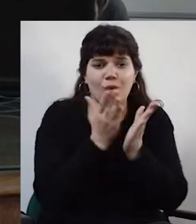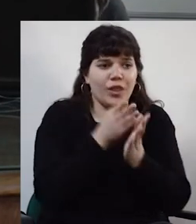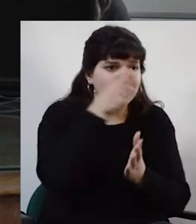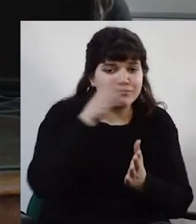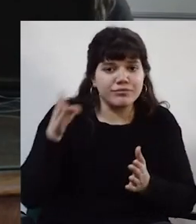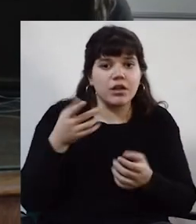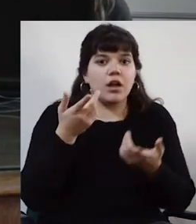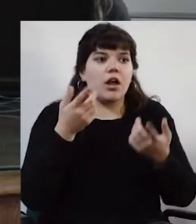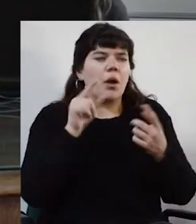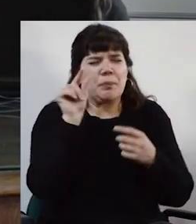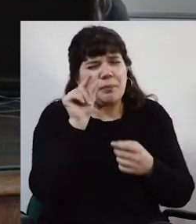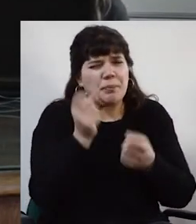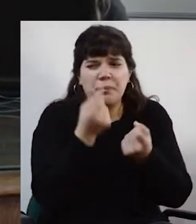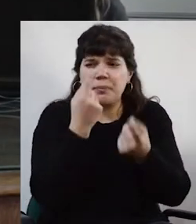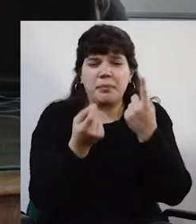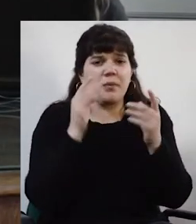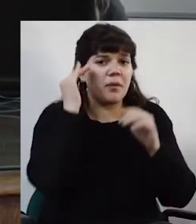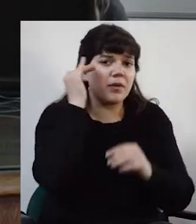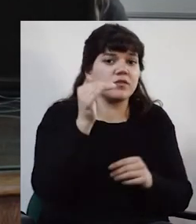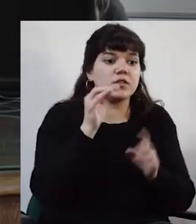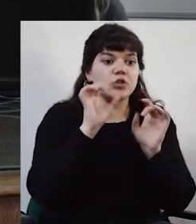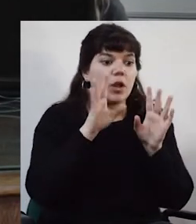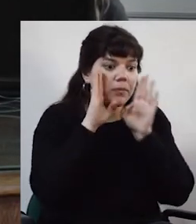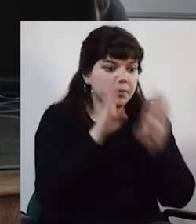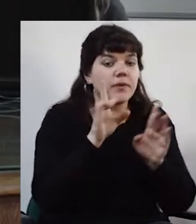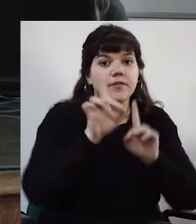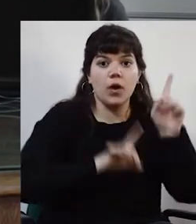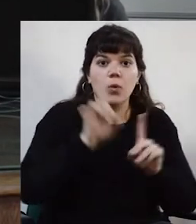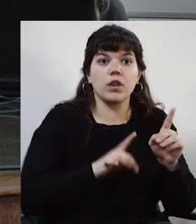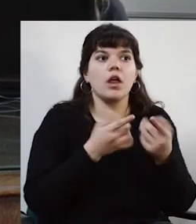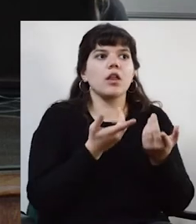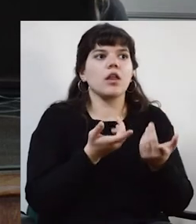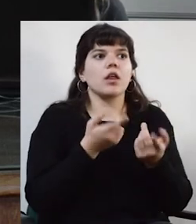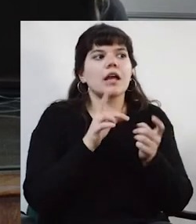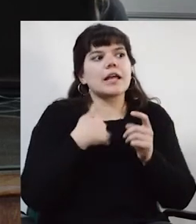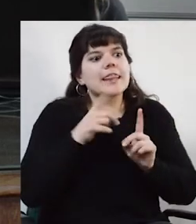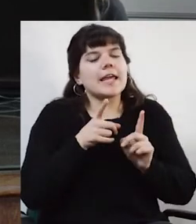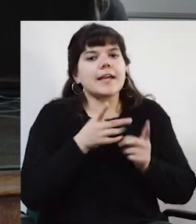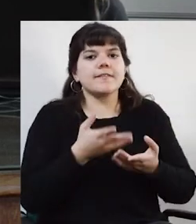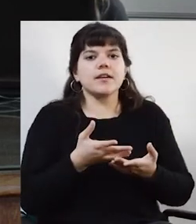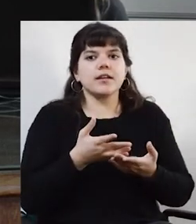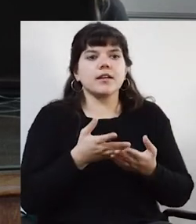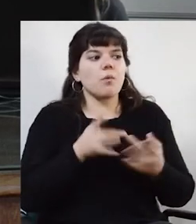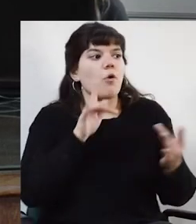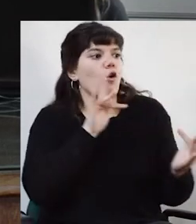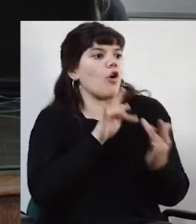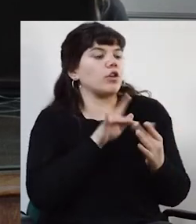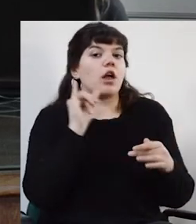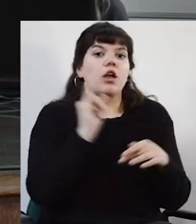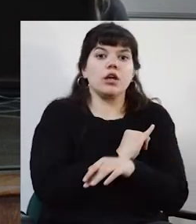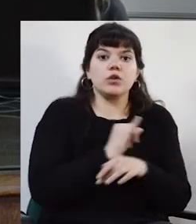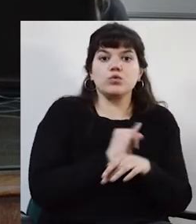muy pocos docentes de esos 12.000 dedicados exclusivamente a la universidad, es tratar de hacer una red académica